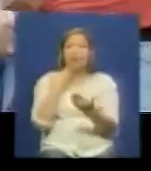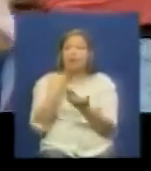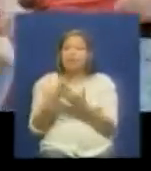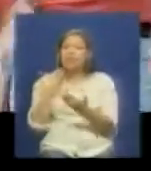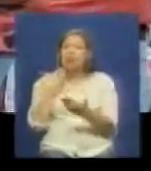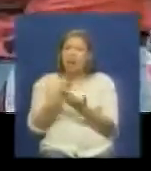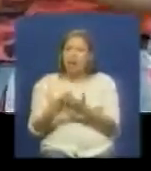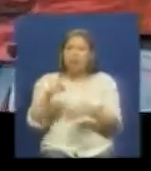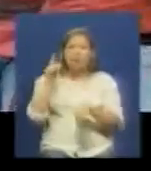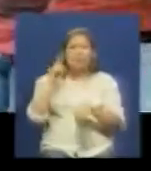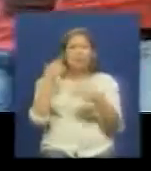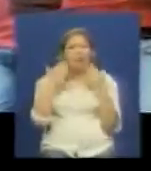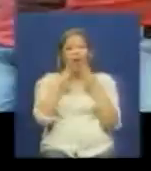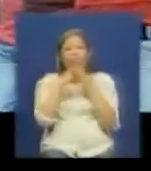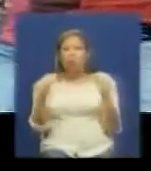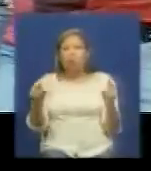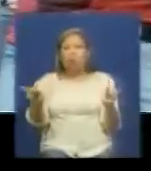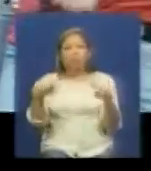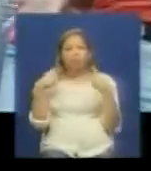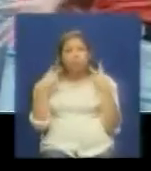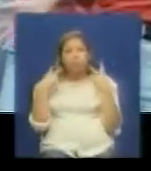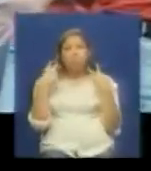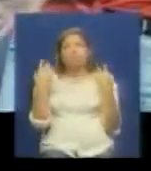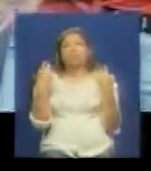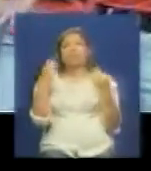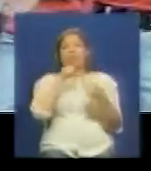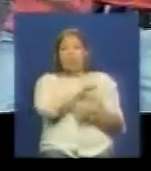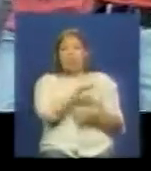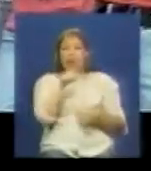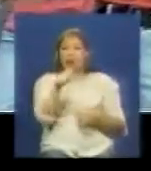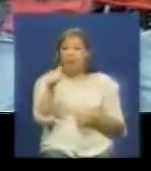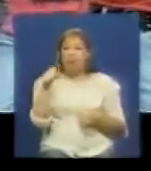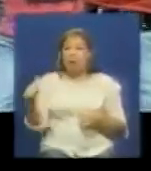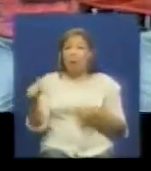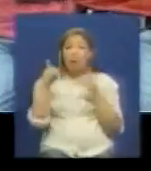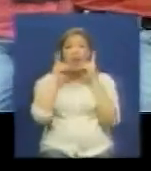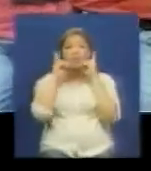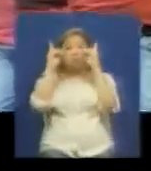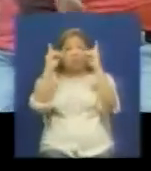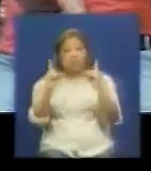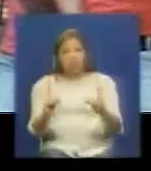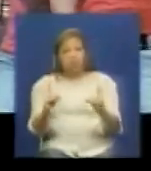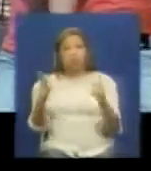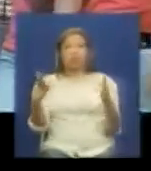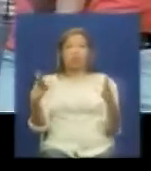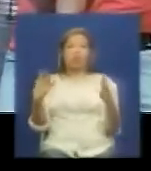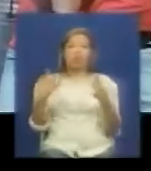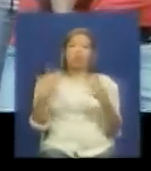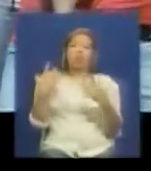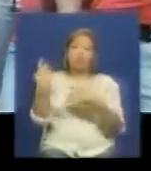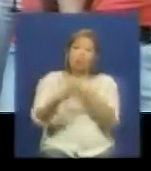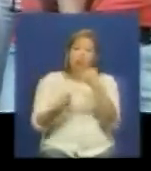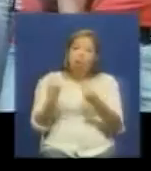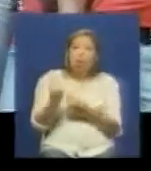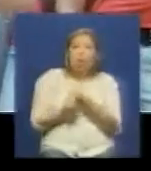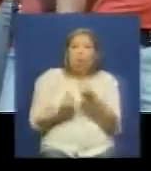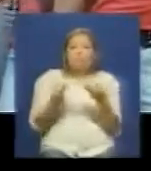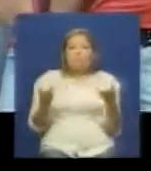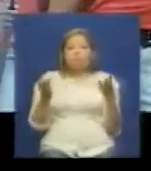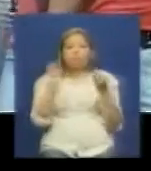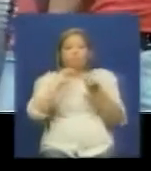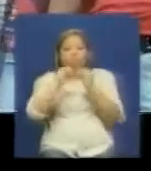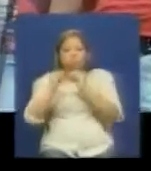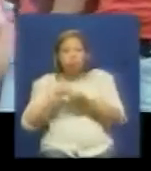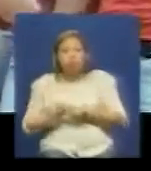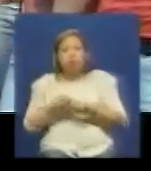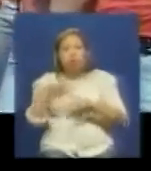momento porque gracias a esto cada uno de nosotros decidió dar un paso al frente y decir mira vamos a revisarnos vamos